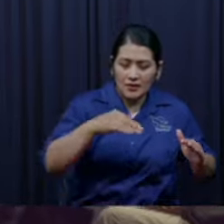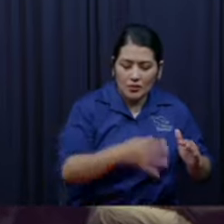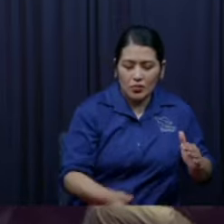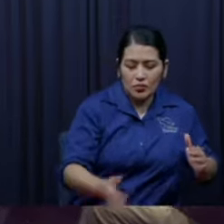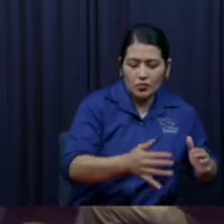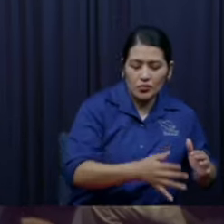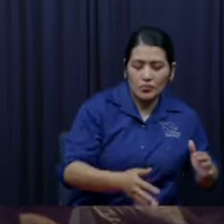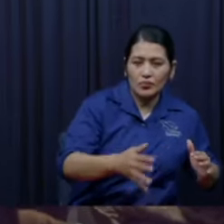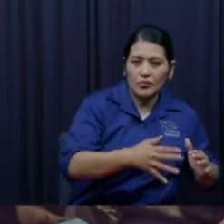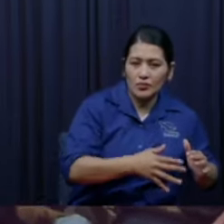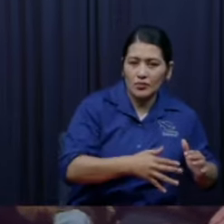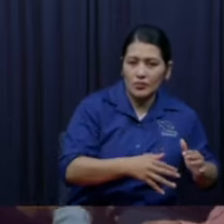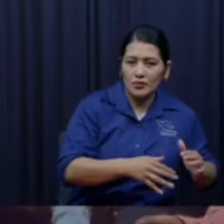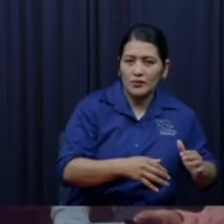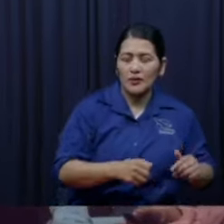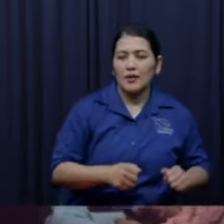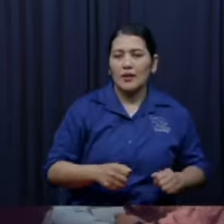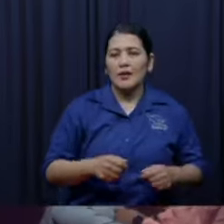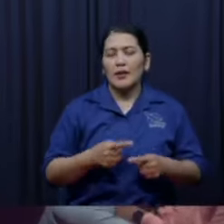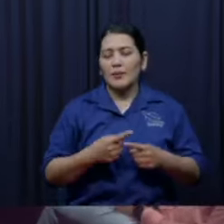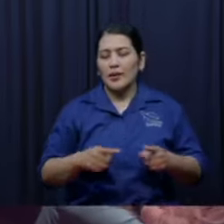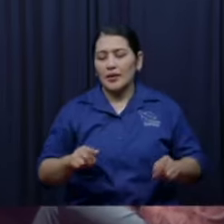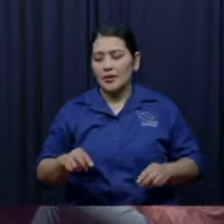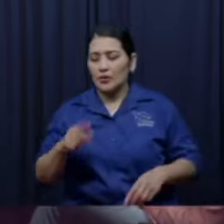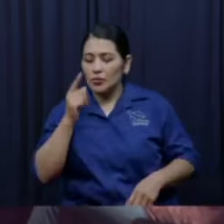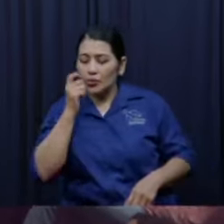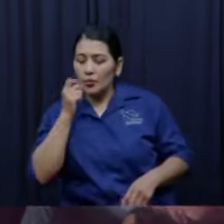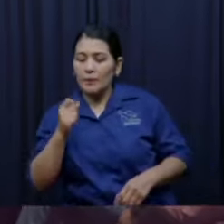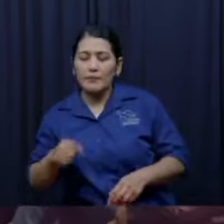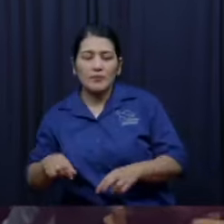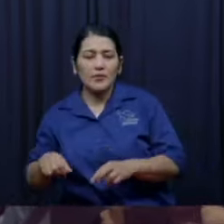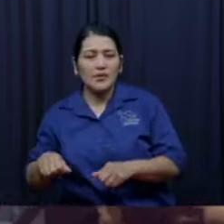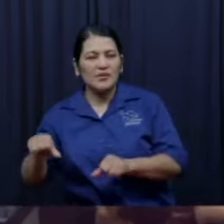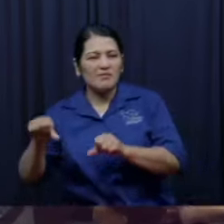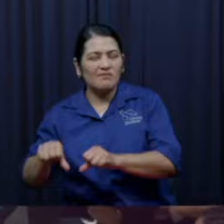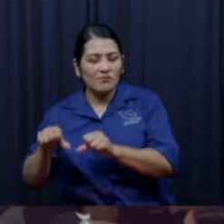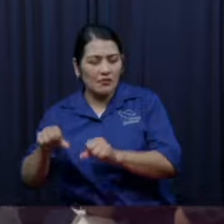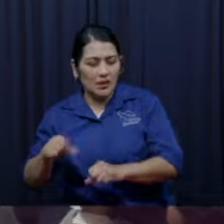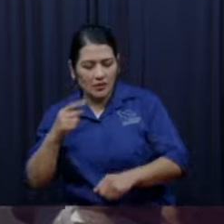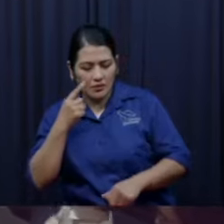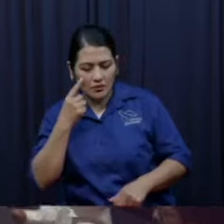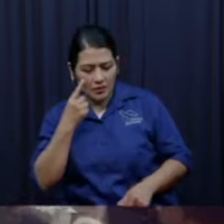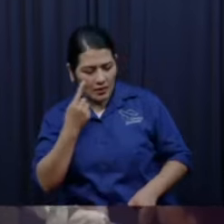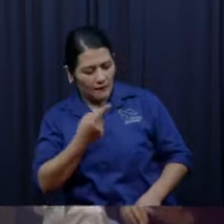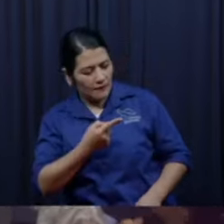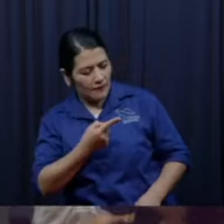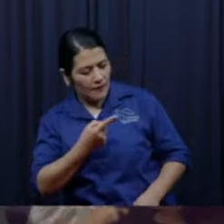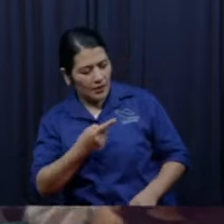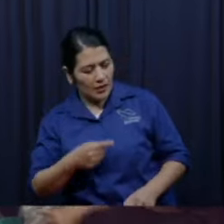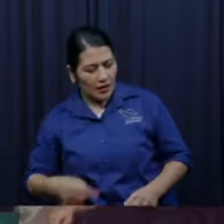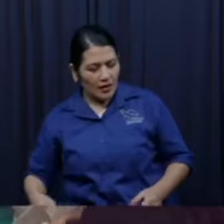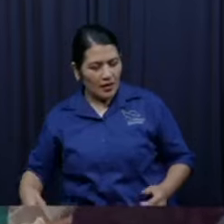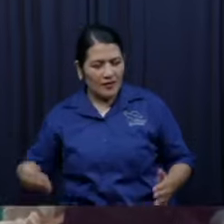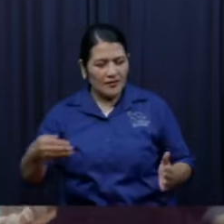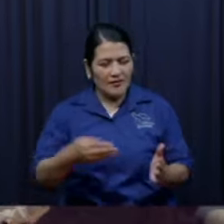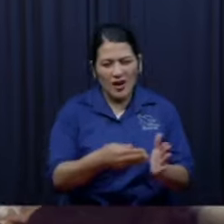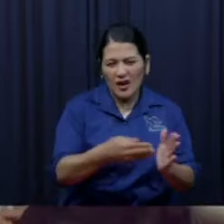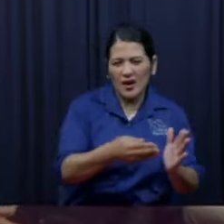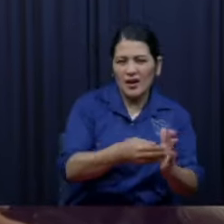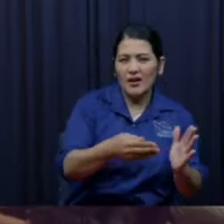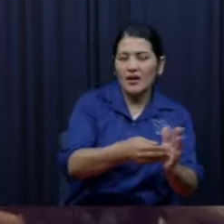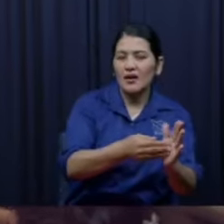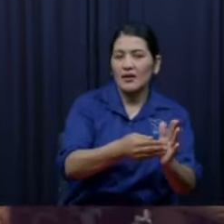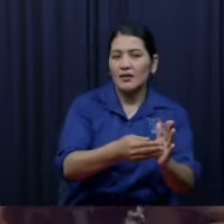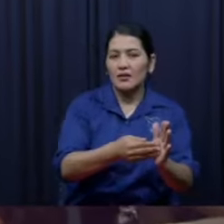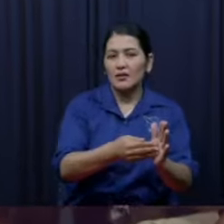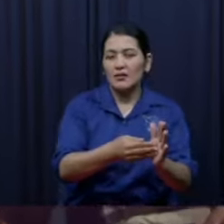Y quizá alguno que otro cristiano, permítame que me afluje esto porque ya cuando uno se empieza a emocionar le